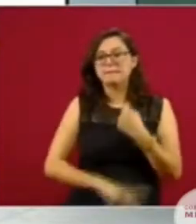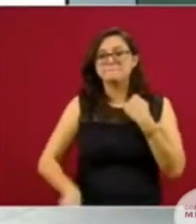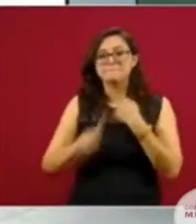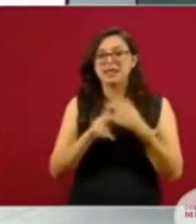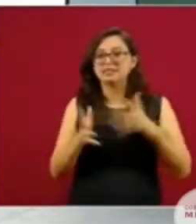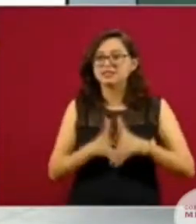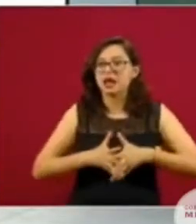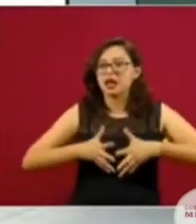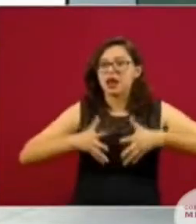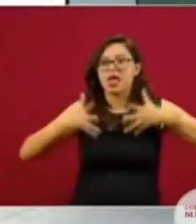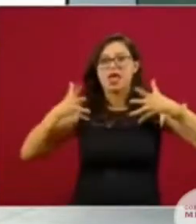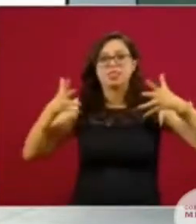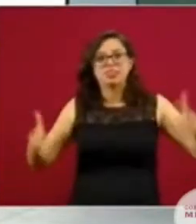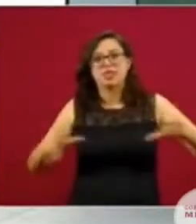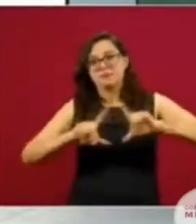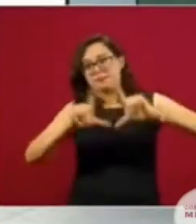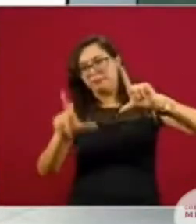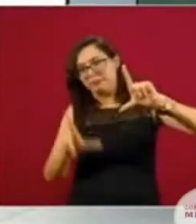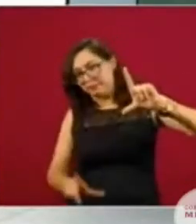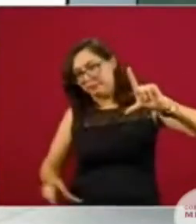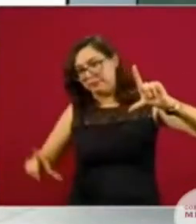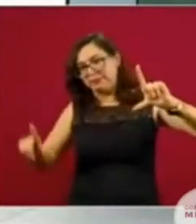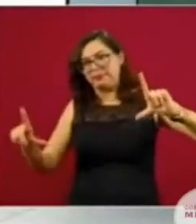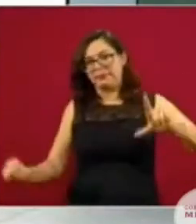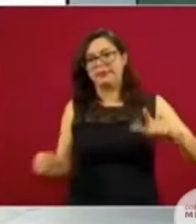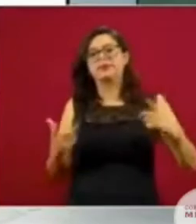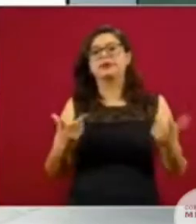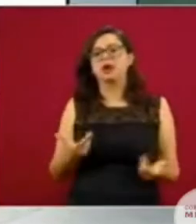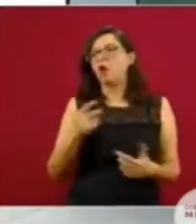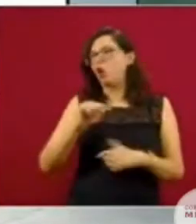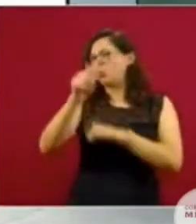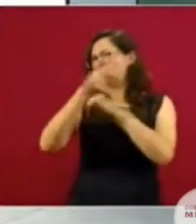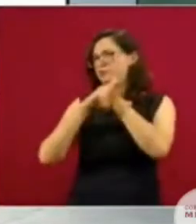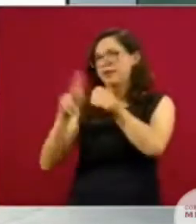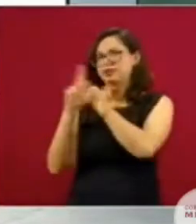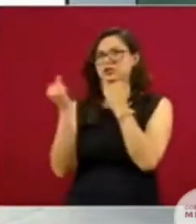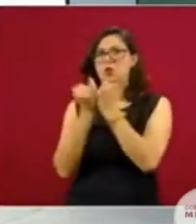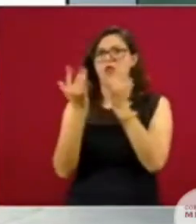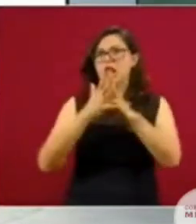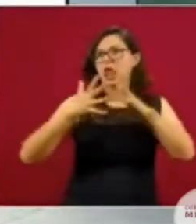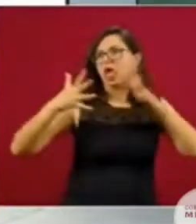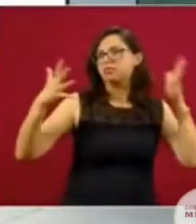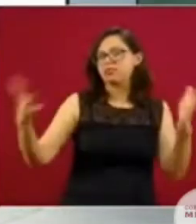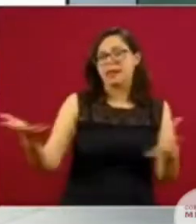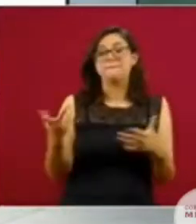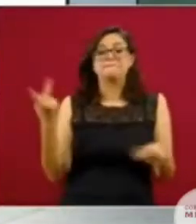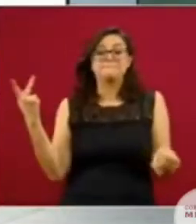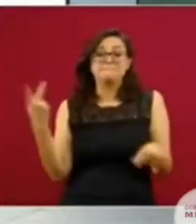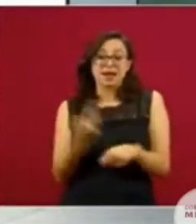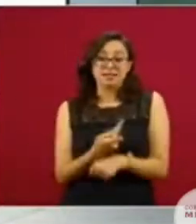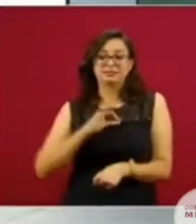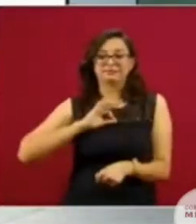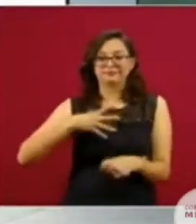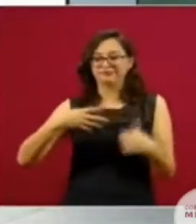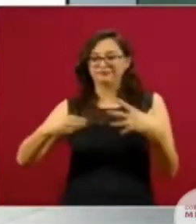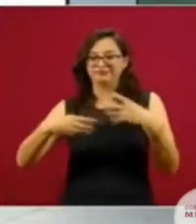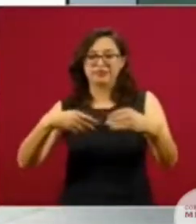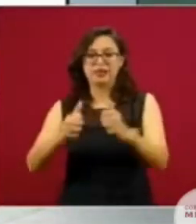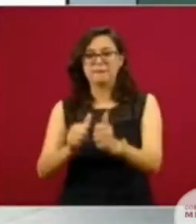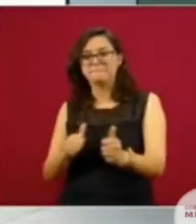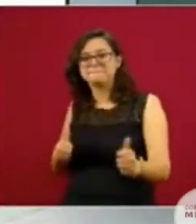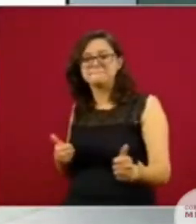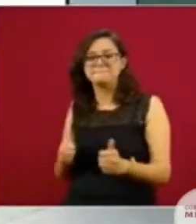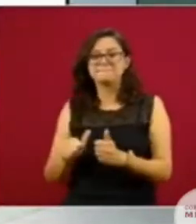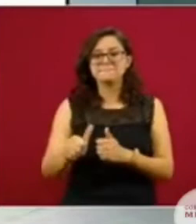ocurre en las naciones que tenemos un gran territorio, como es el caso de México y varias otras, y es normal que se